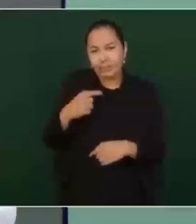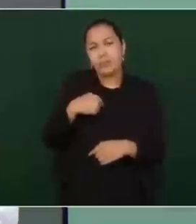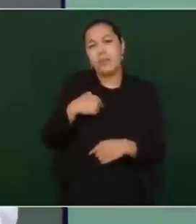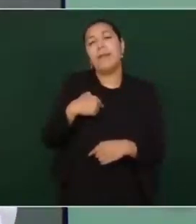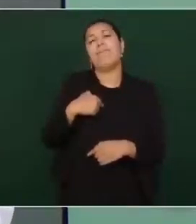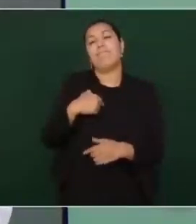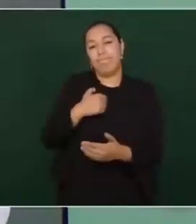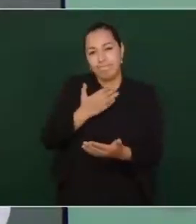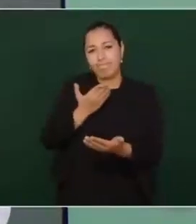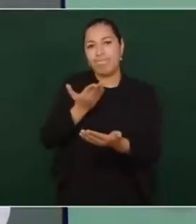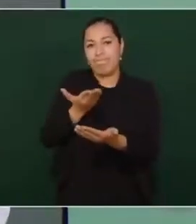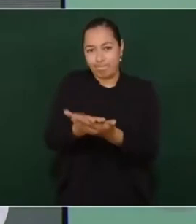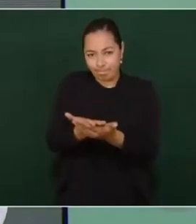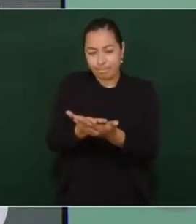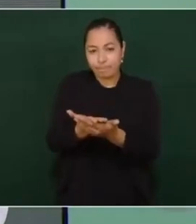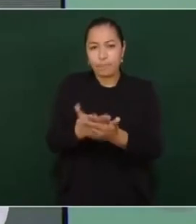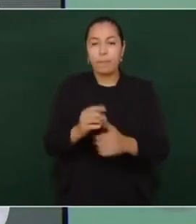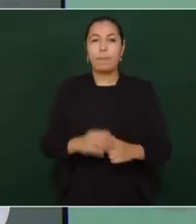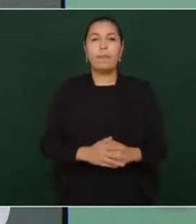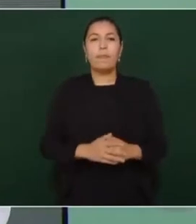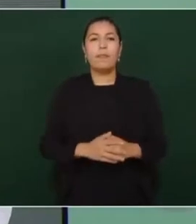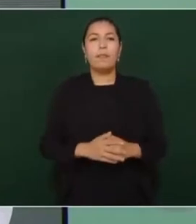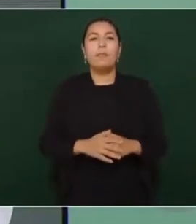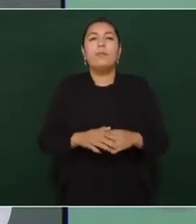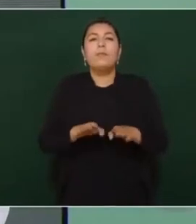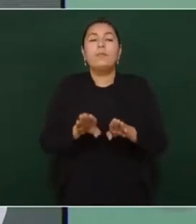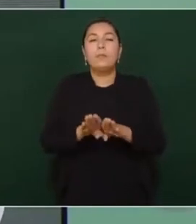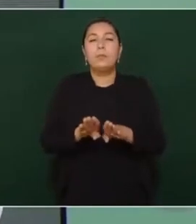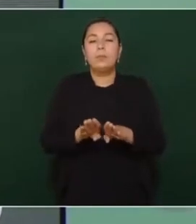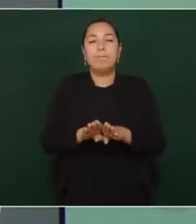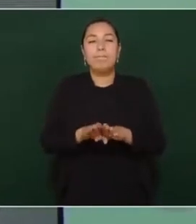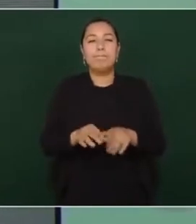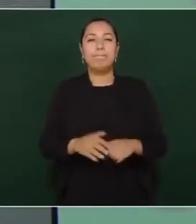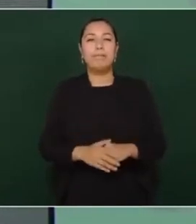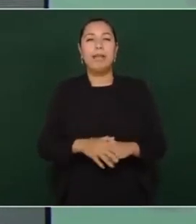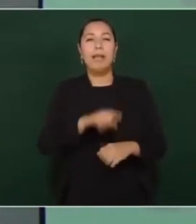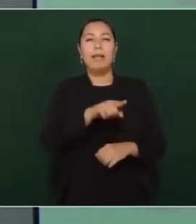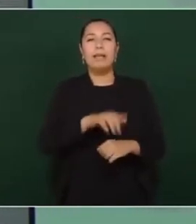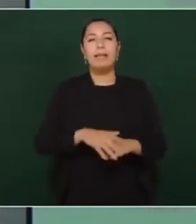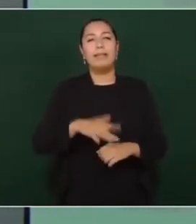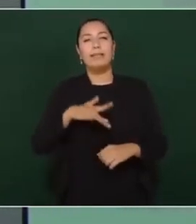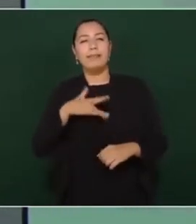borrar valores